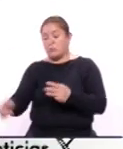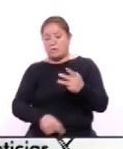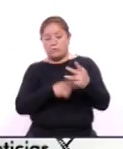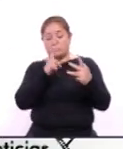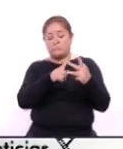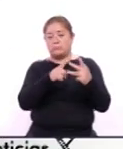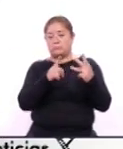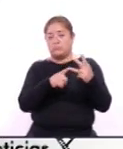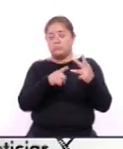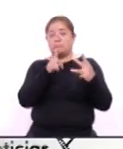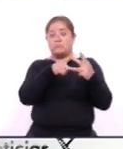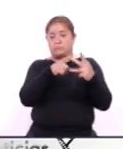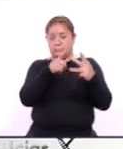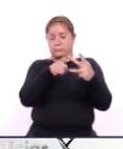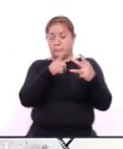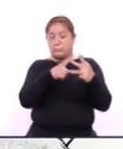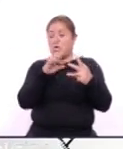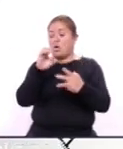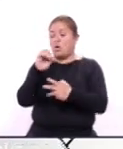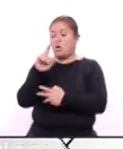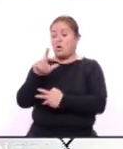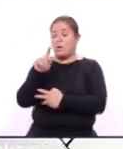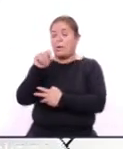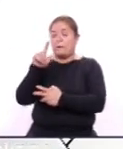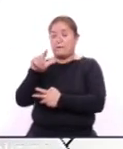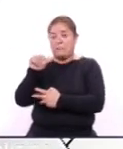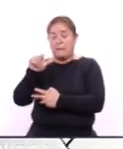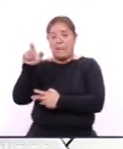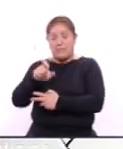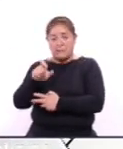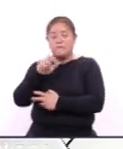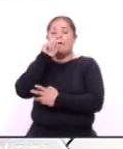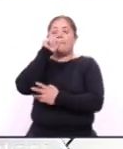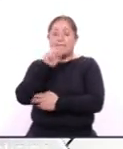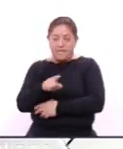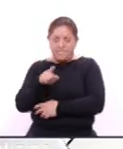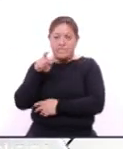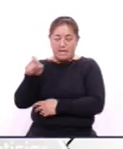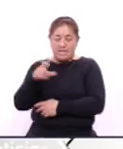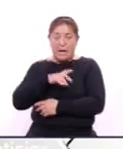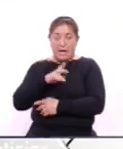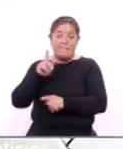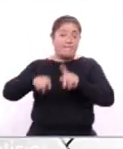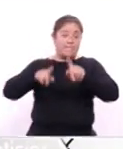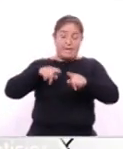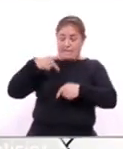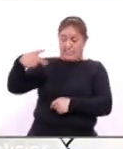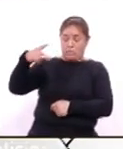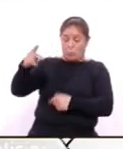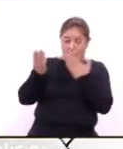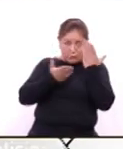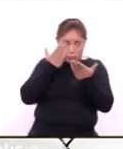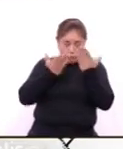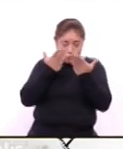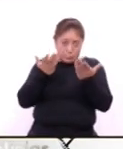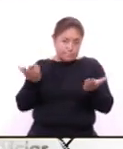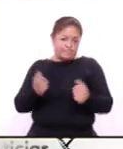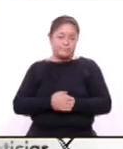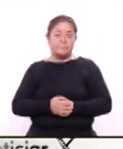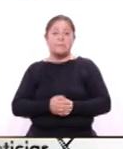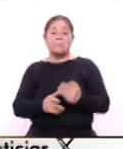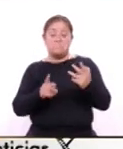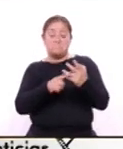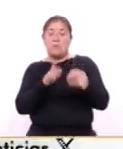modalidades más la beca Coltlax que también va con base en el desempeño académico para mayor información